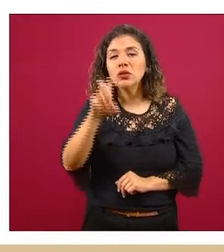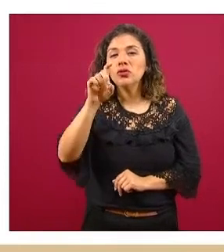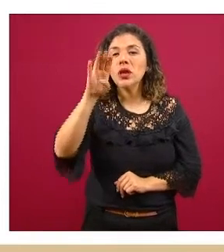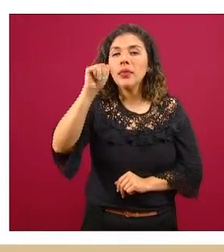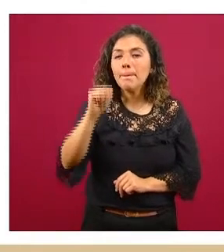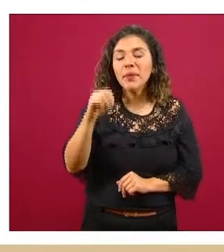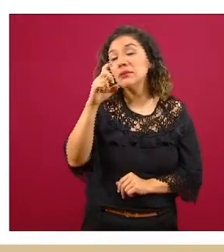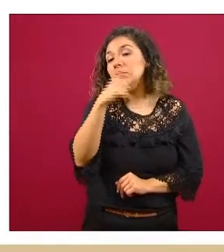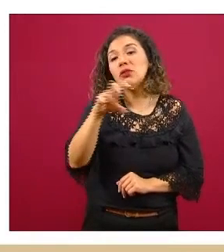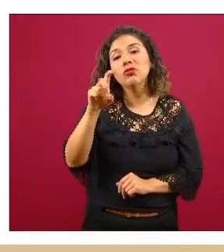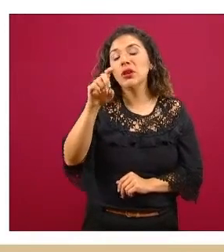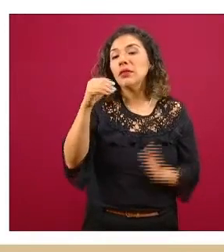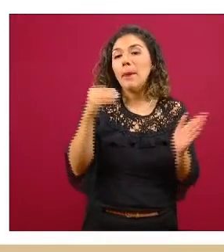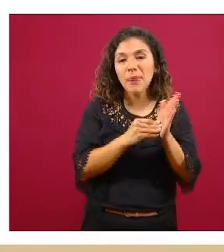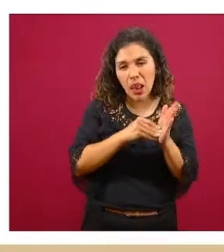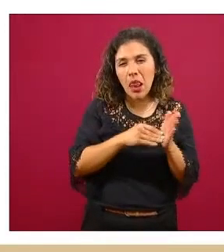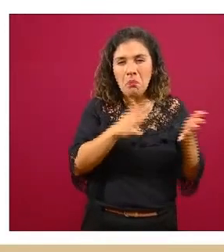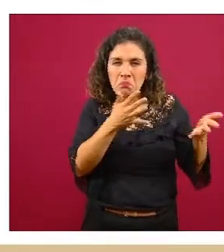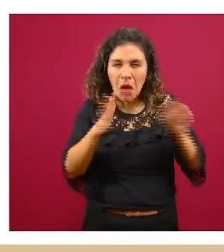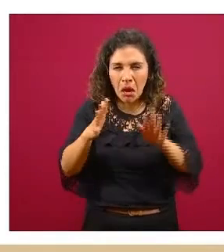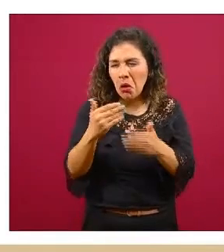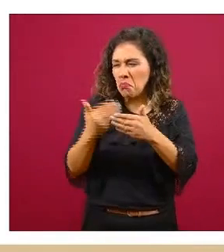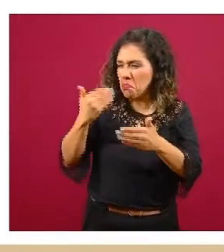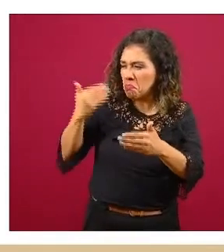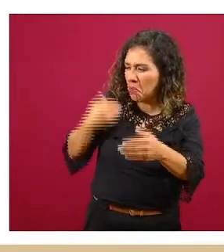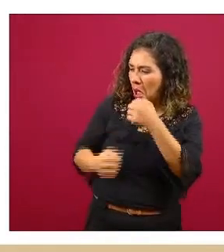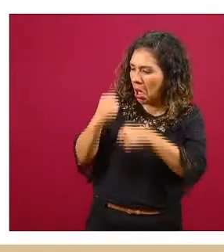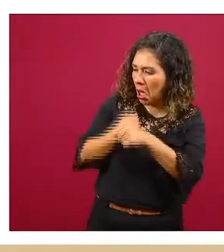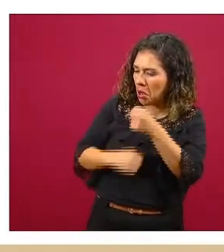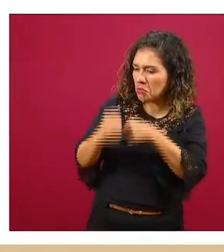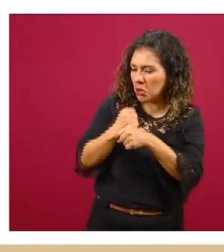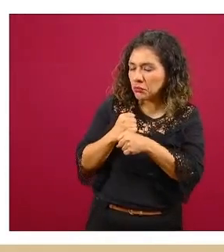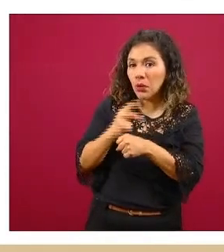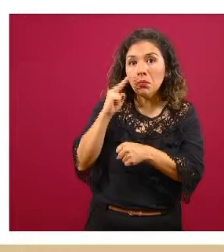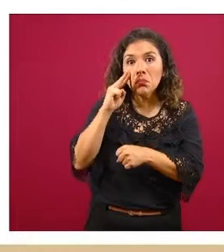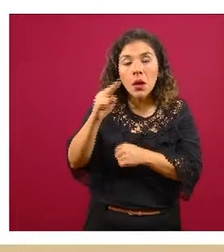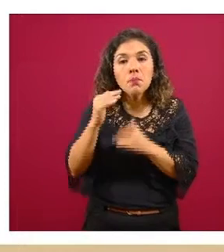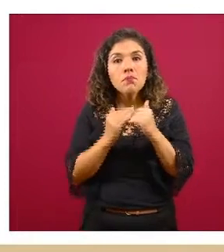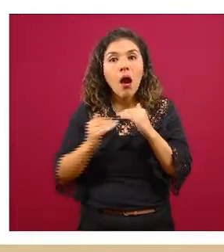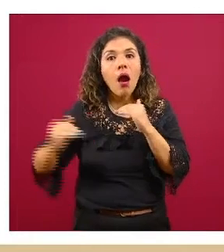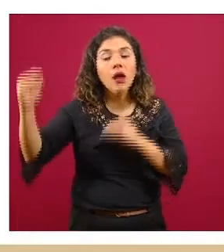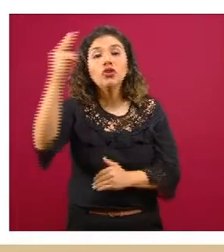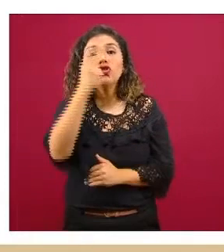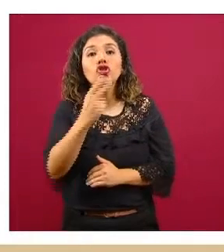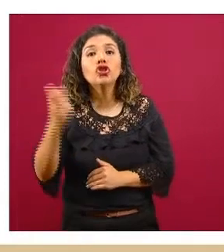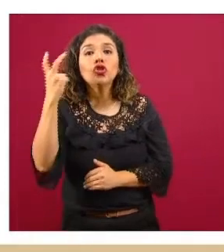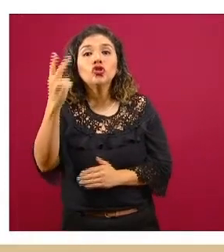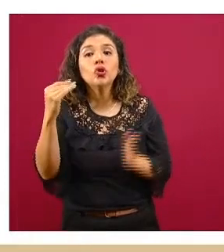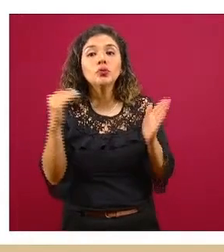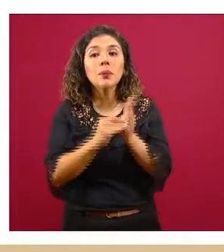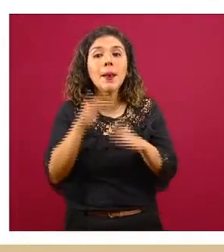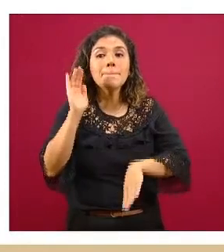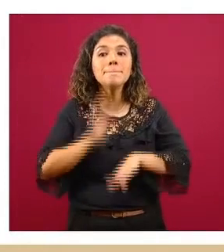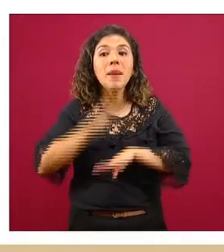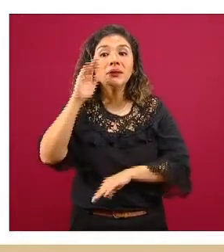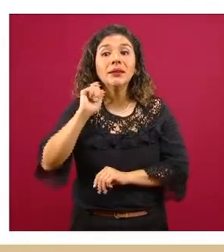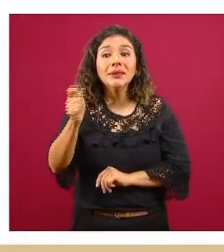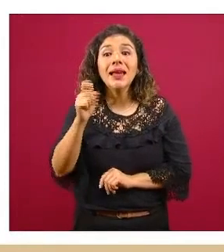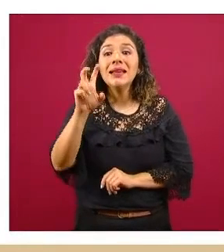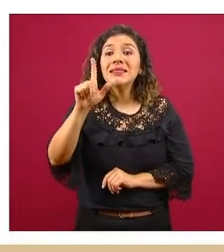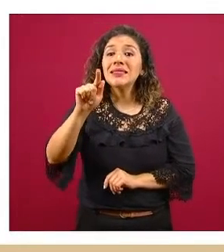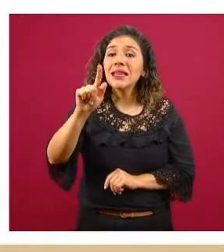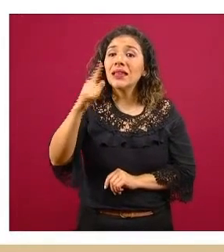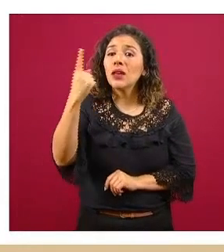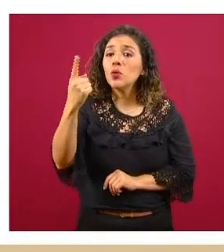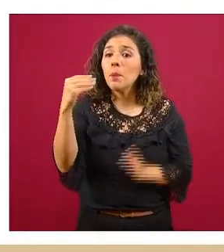la historia de los últimos cuatro años o de los últimos años y observamos 202 mil o sea que hay un 71 mil 315